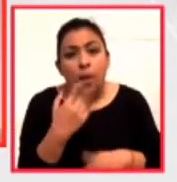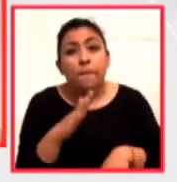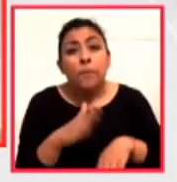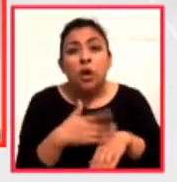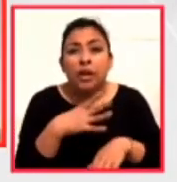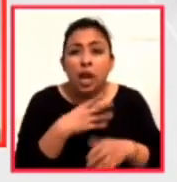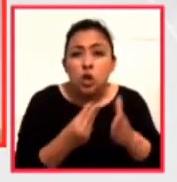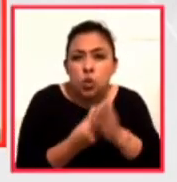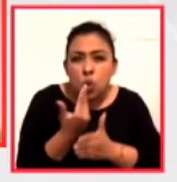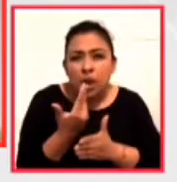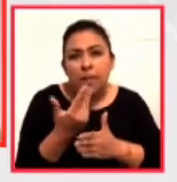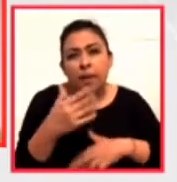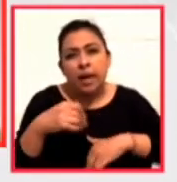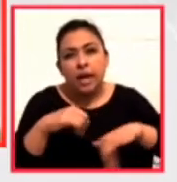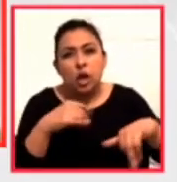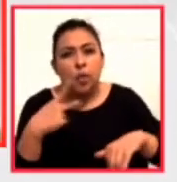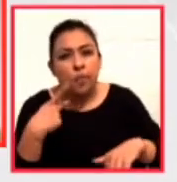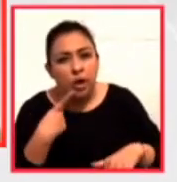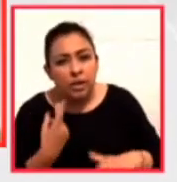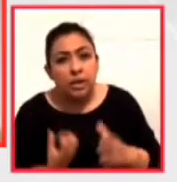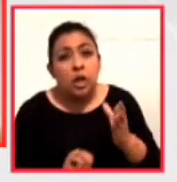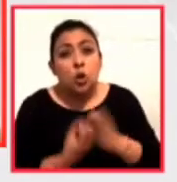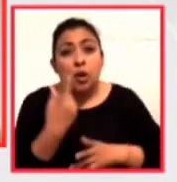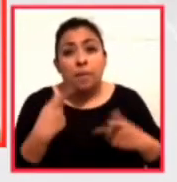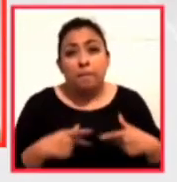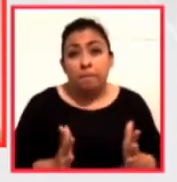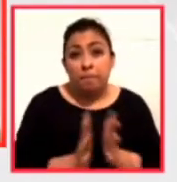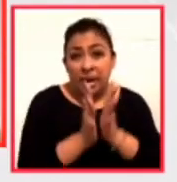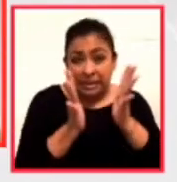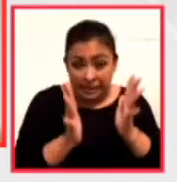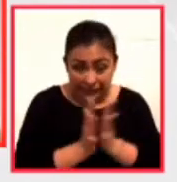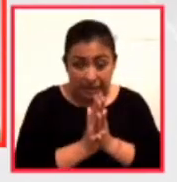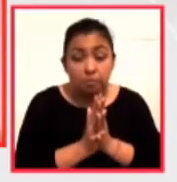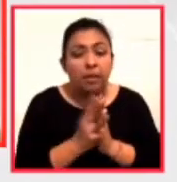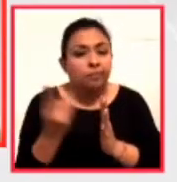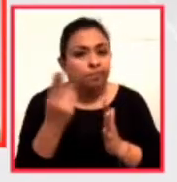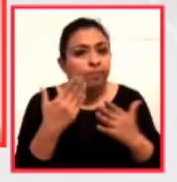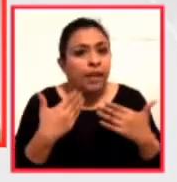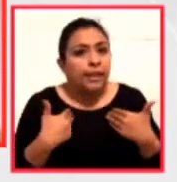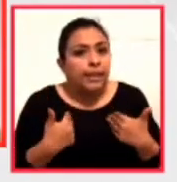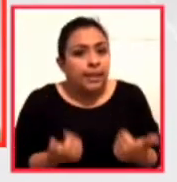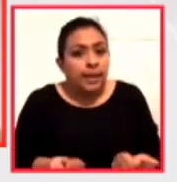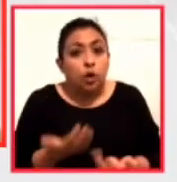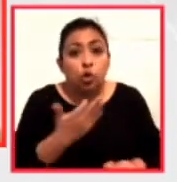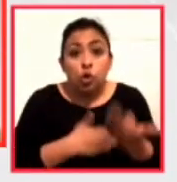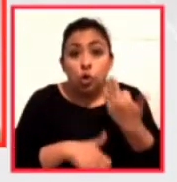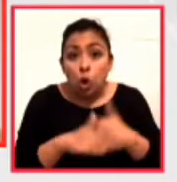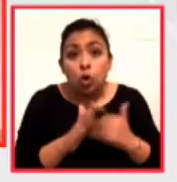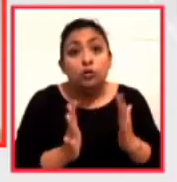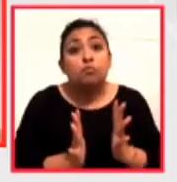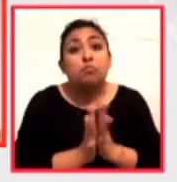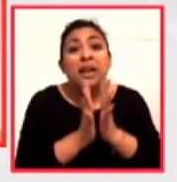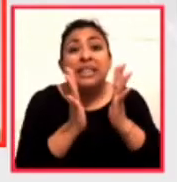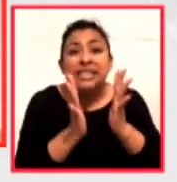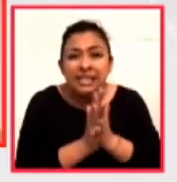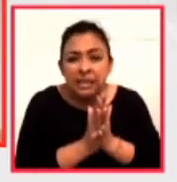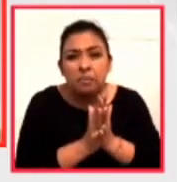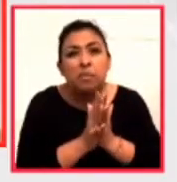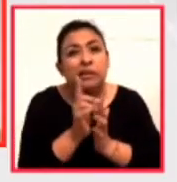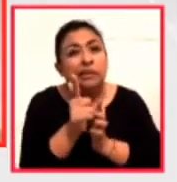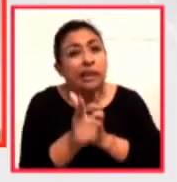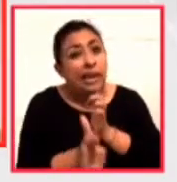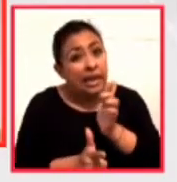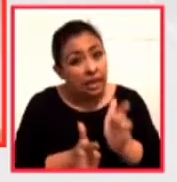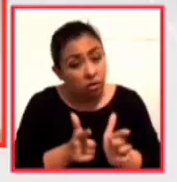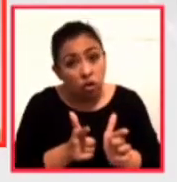geopolítica con nuevos jugadores, tenemos que entender que todos participaron con cierta lentitud y que